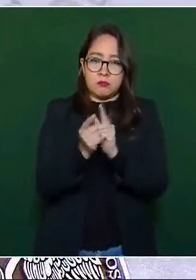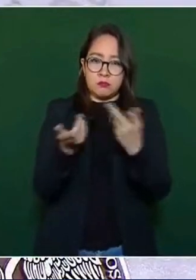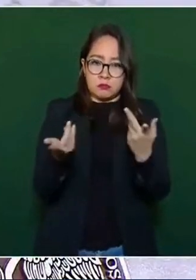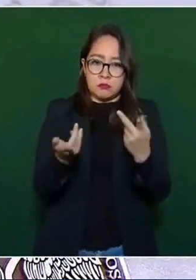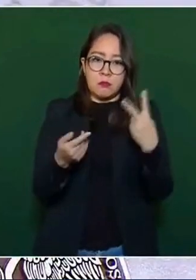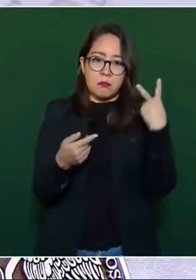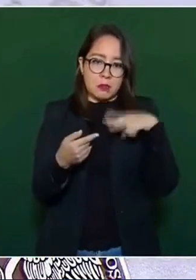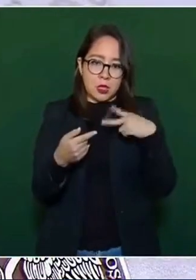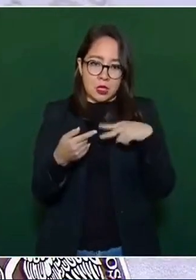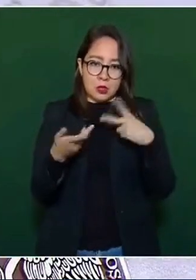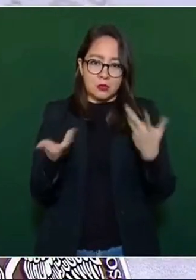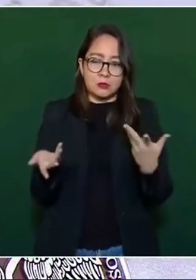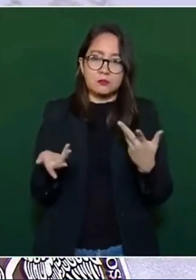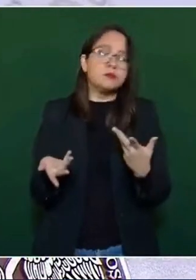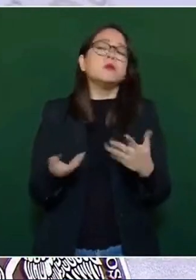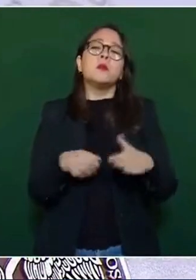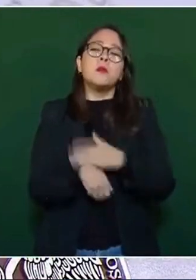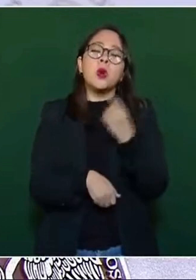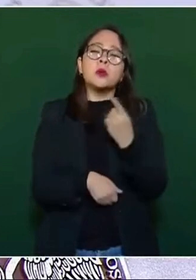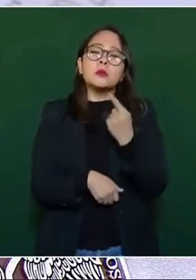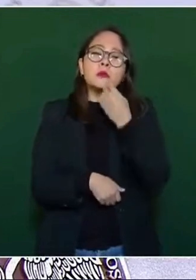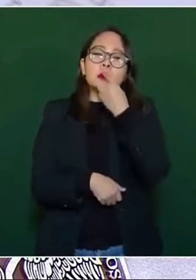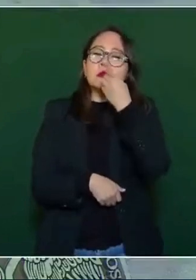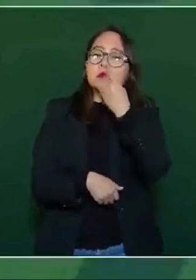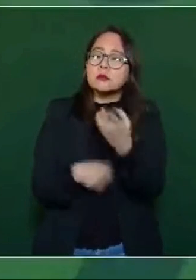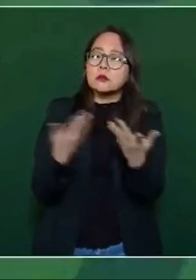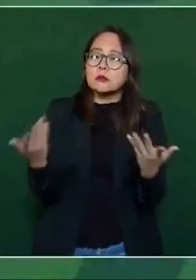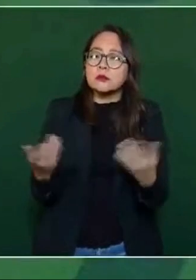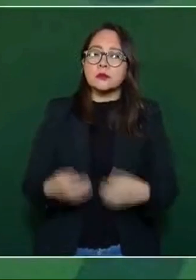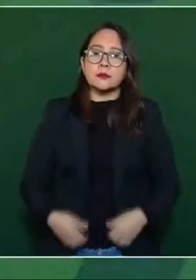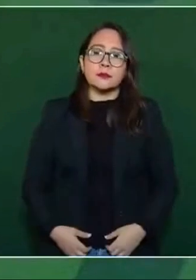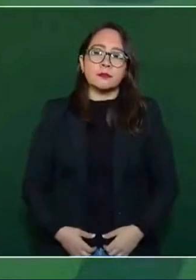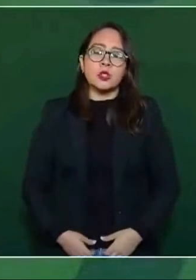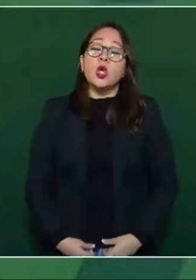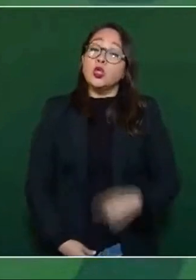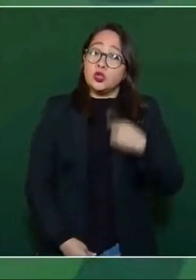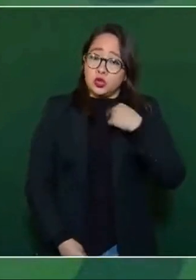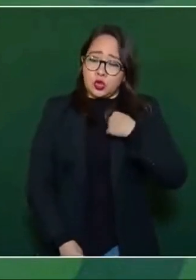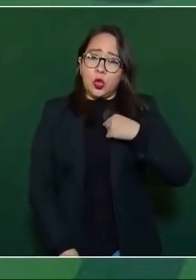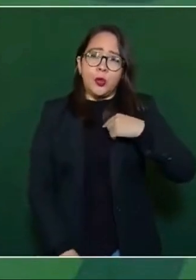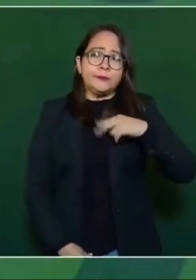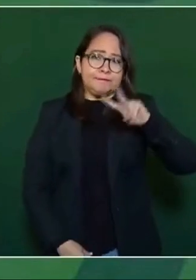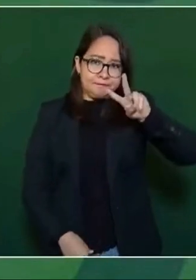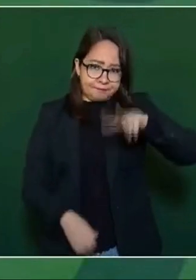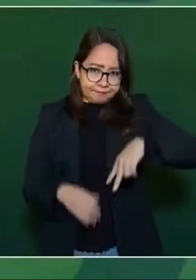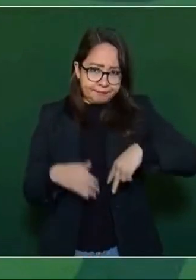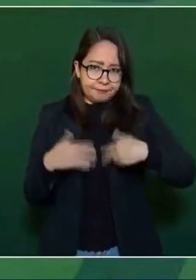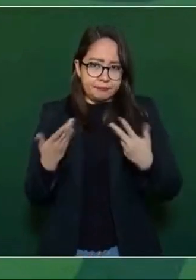porque estoy a favor,